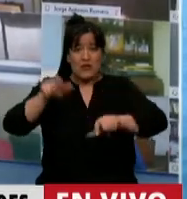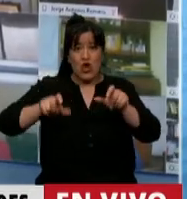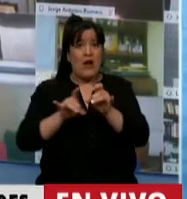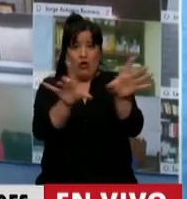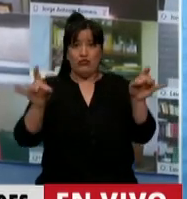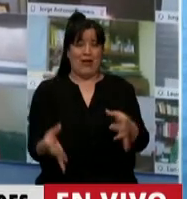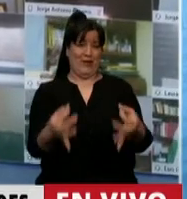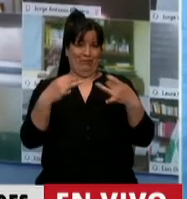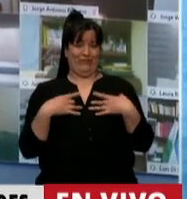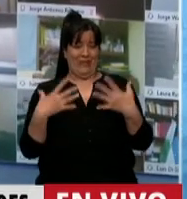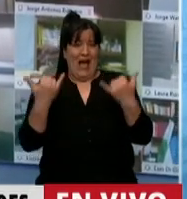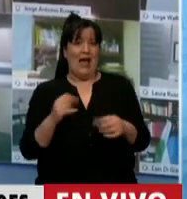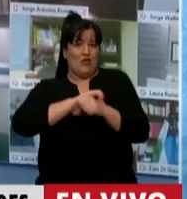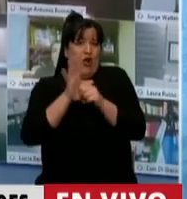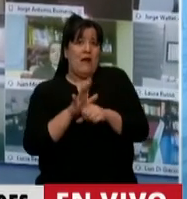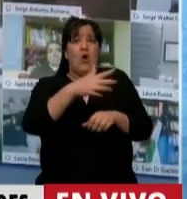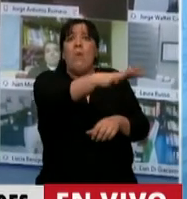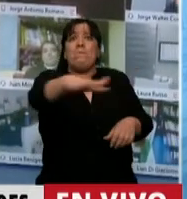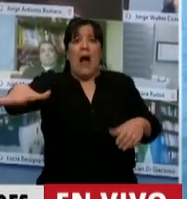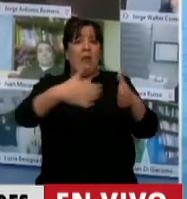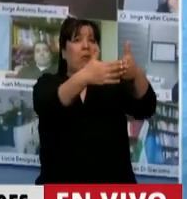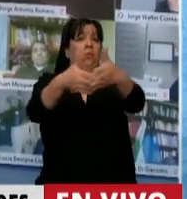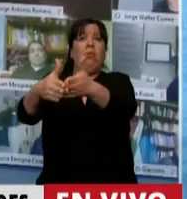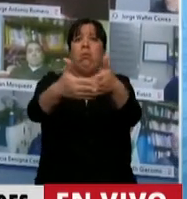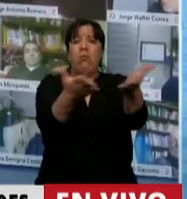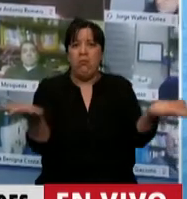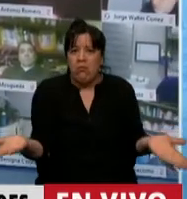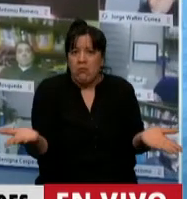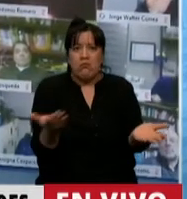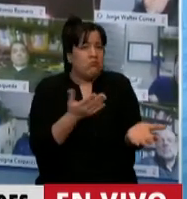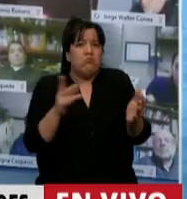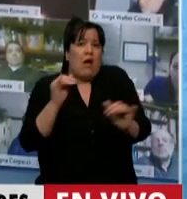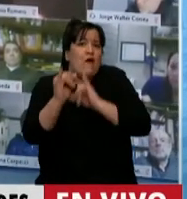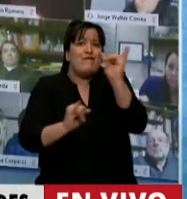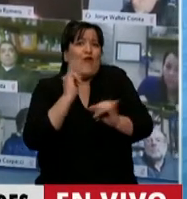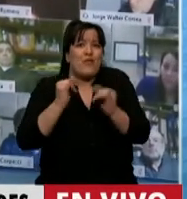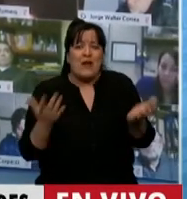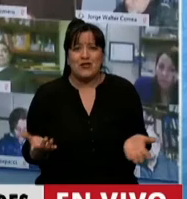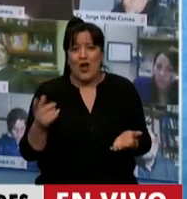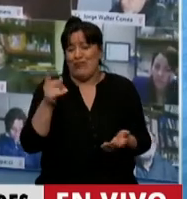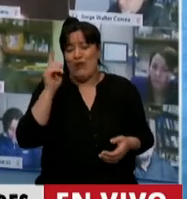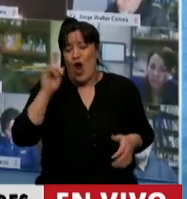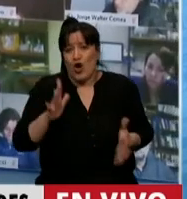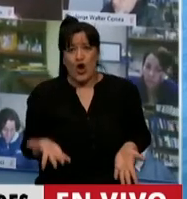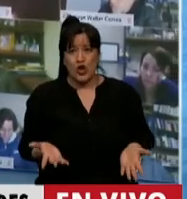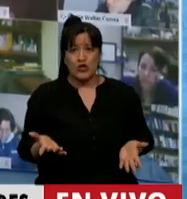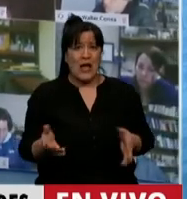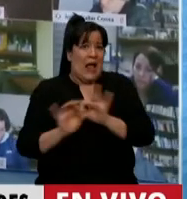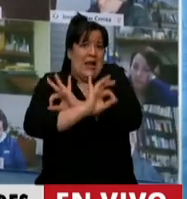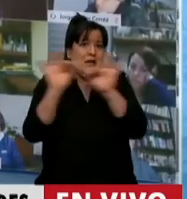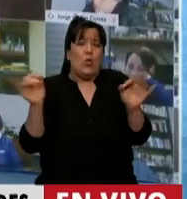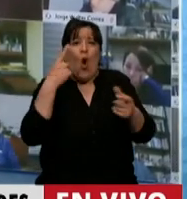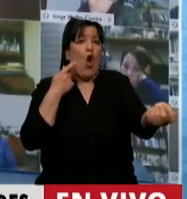contagiados en alta mar, información de la cual después poco se conoce, no hay ningún